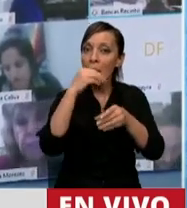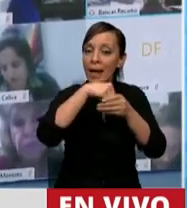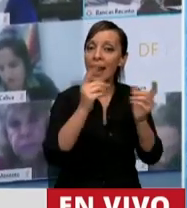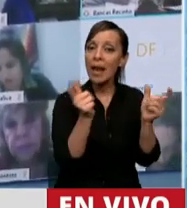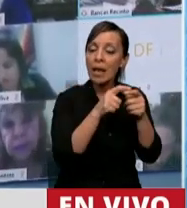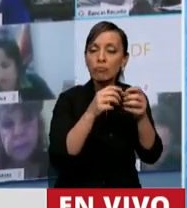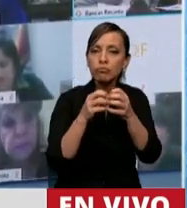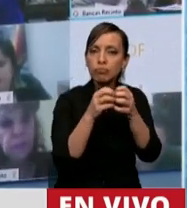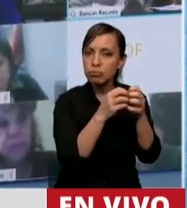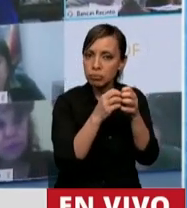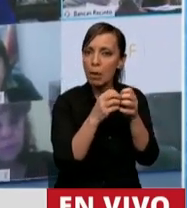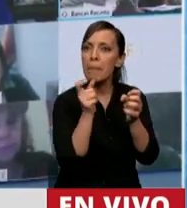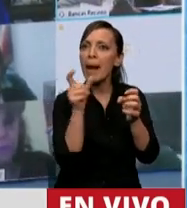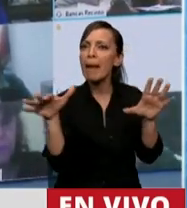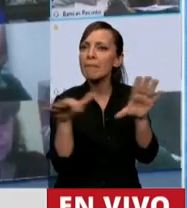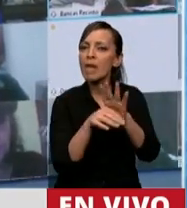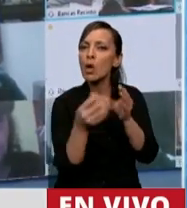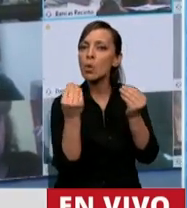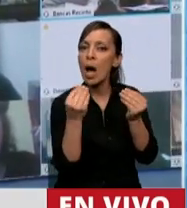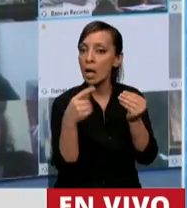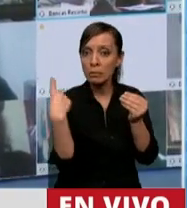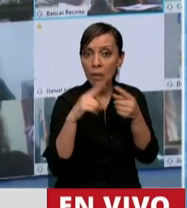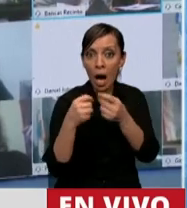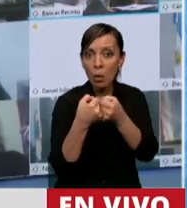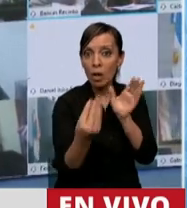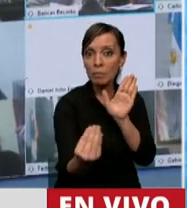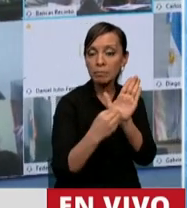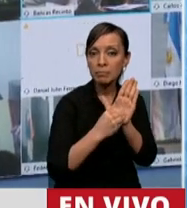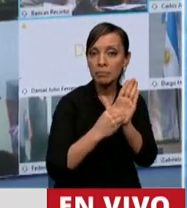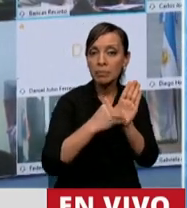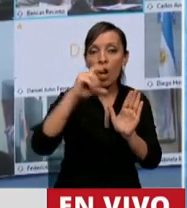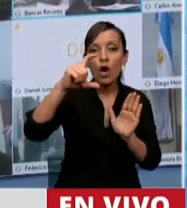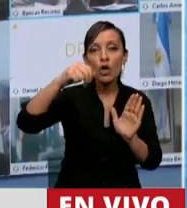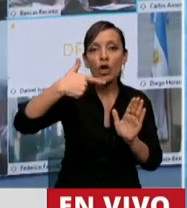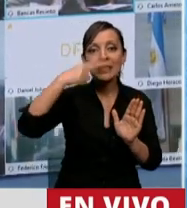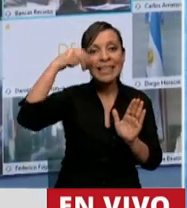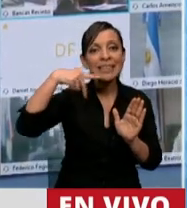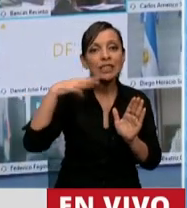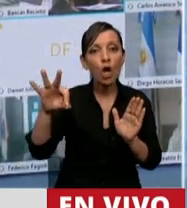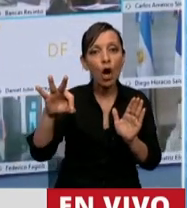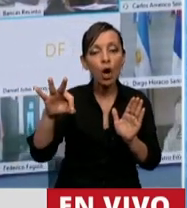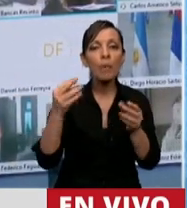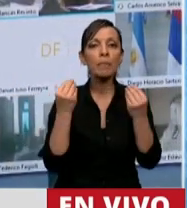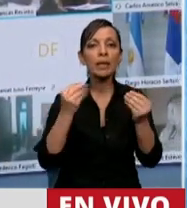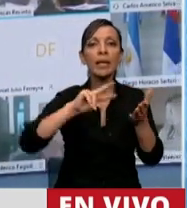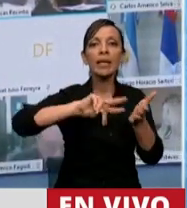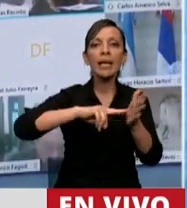y fue un término que se discutió en la Comisión de Labor Parlamentaria. Consenso significa